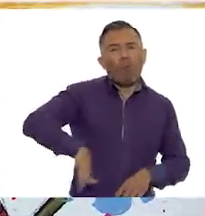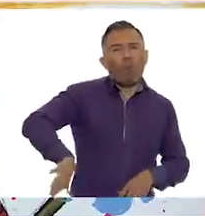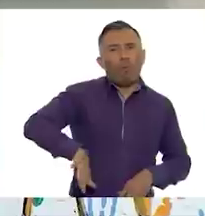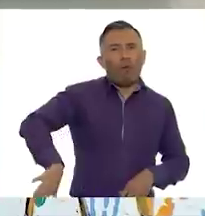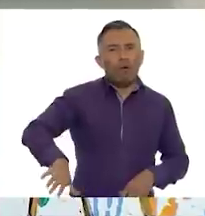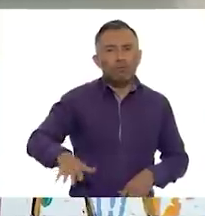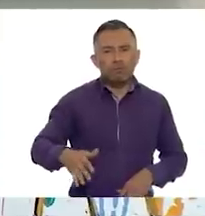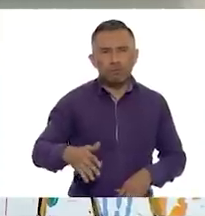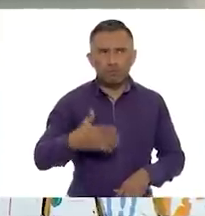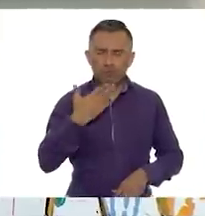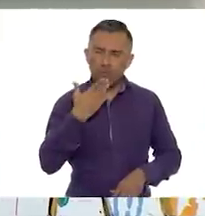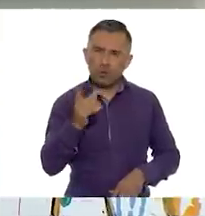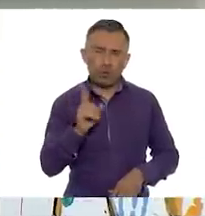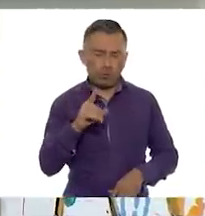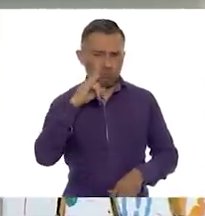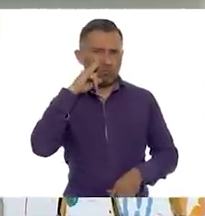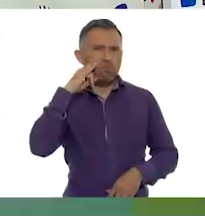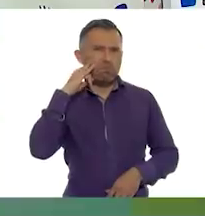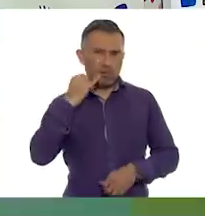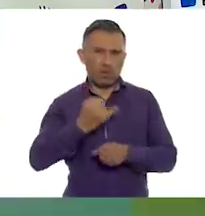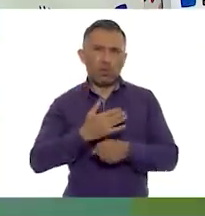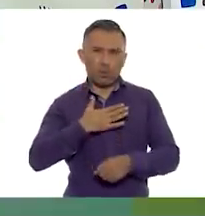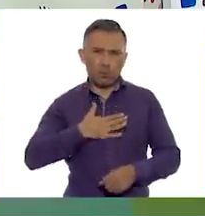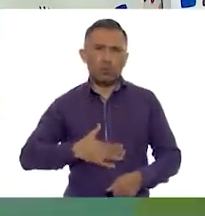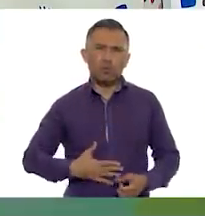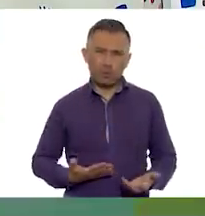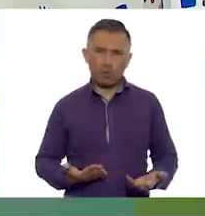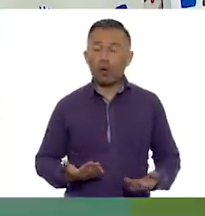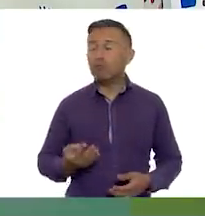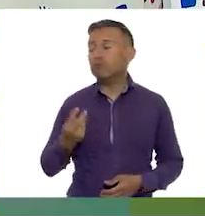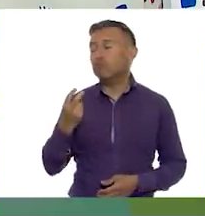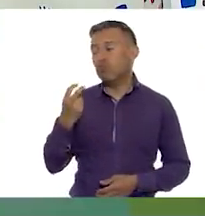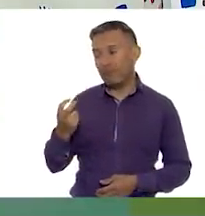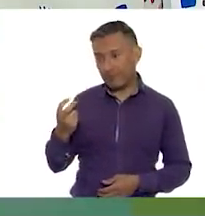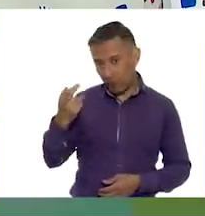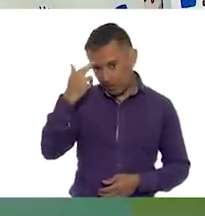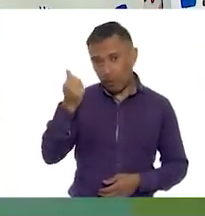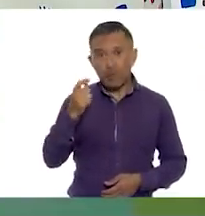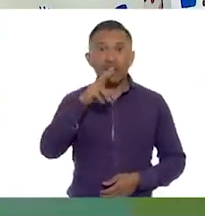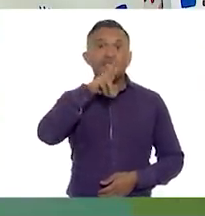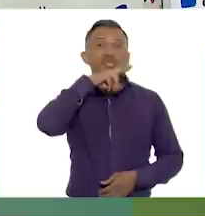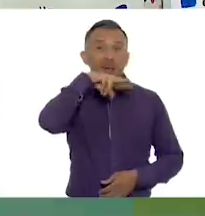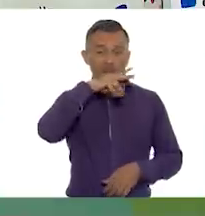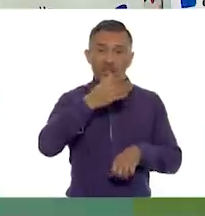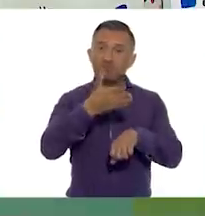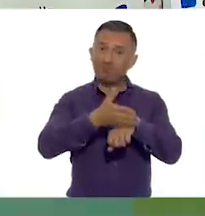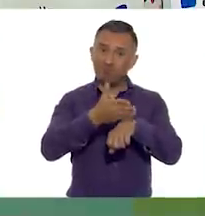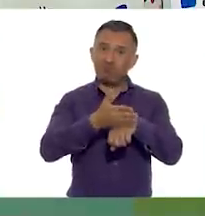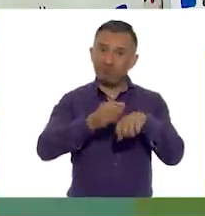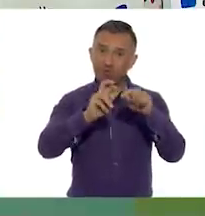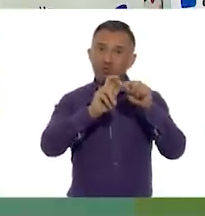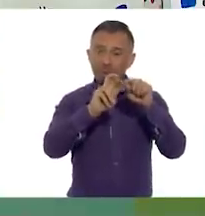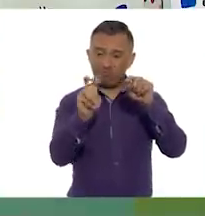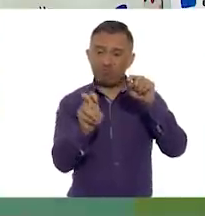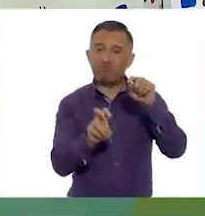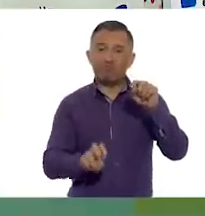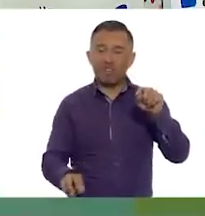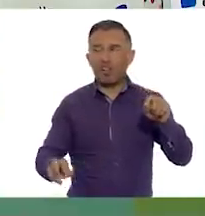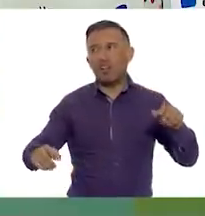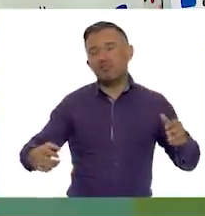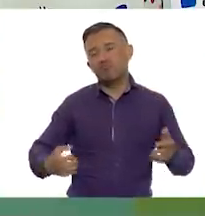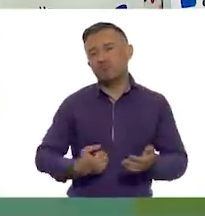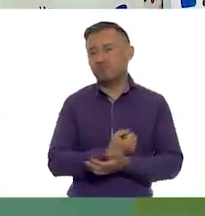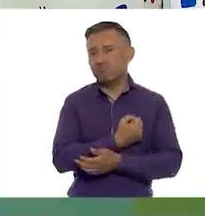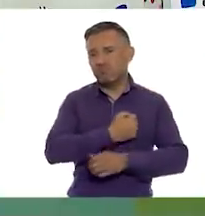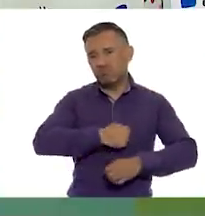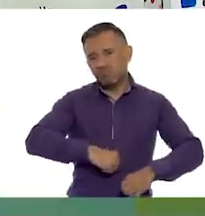Tienes razón, es una situación injusta, por eso te tocó serpientes y bajas algunas casillas. Es tu turno.